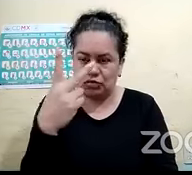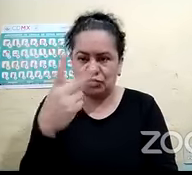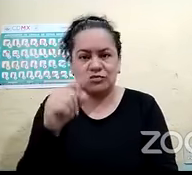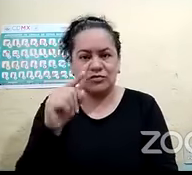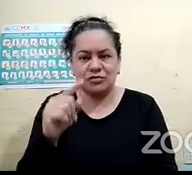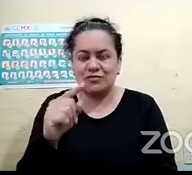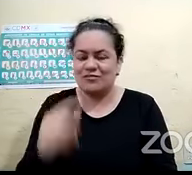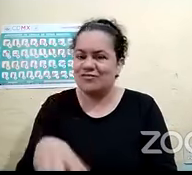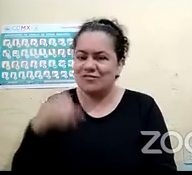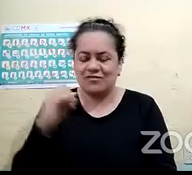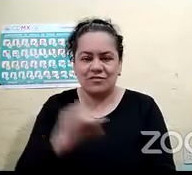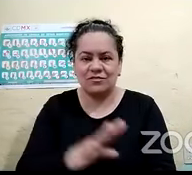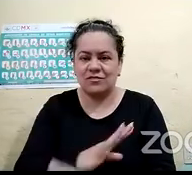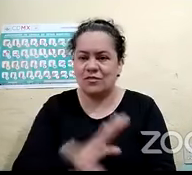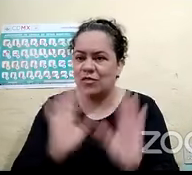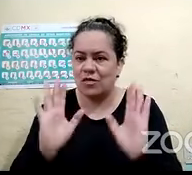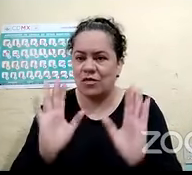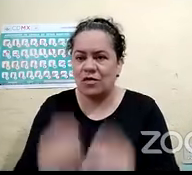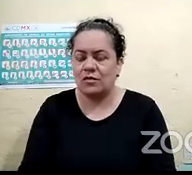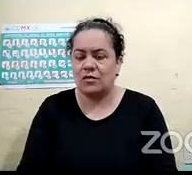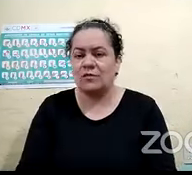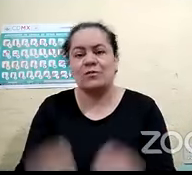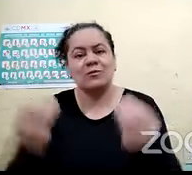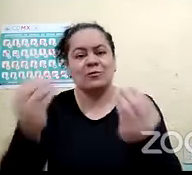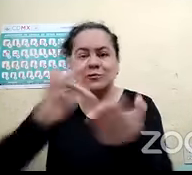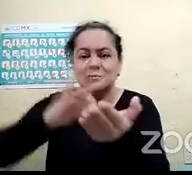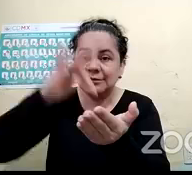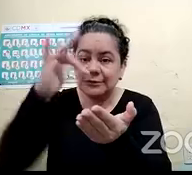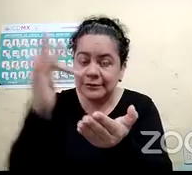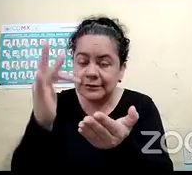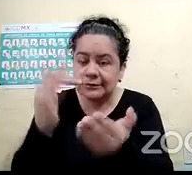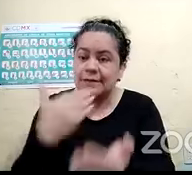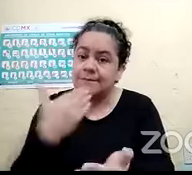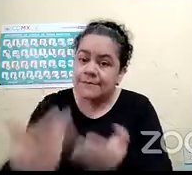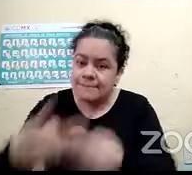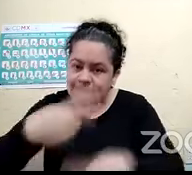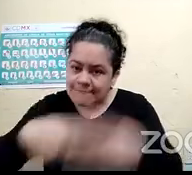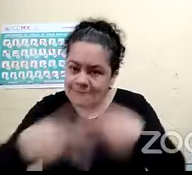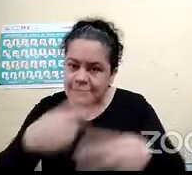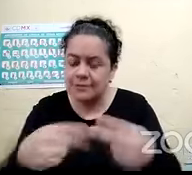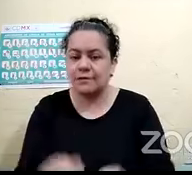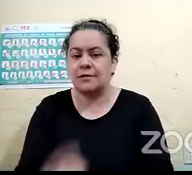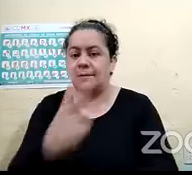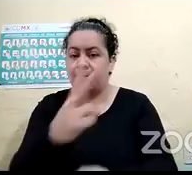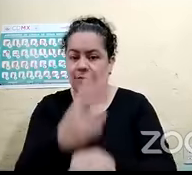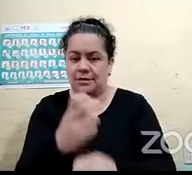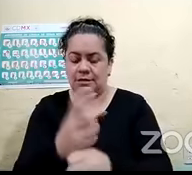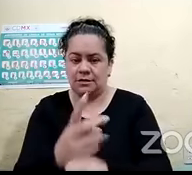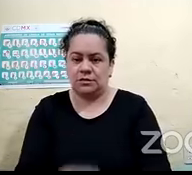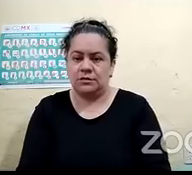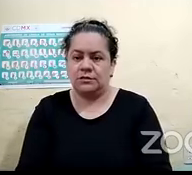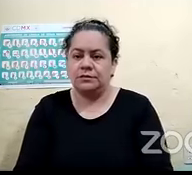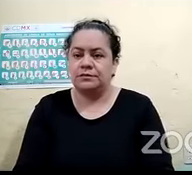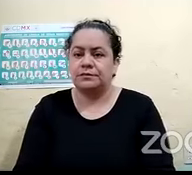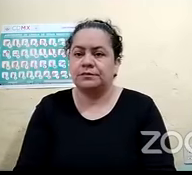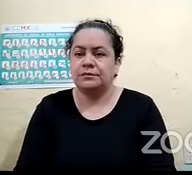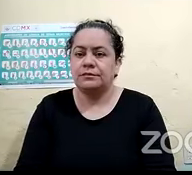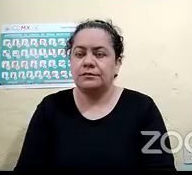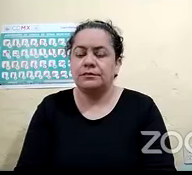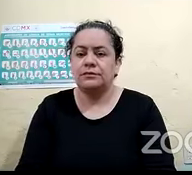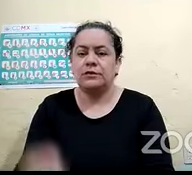agradezco enormemente el que hayan aceptado la invitación para esta entrevista. Muchísimas gracias, Eneida.